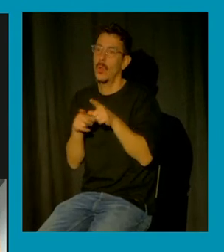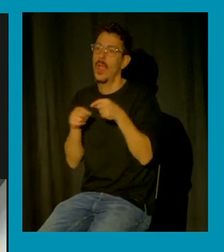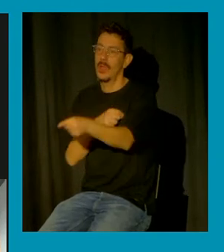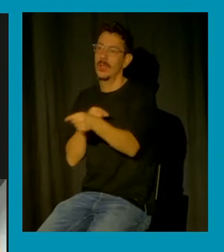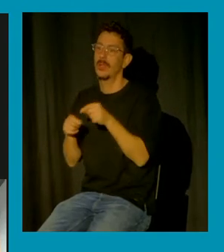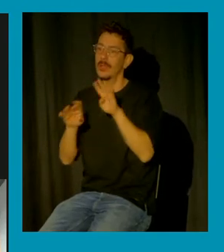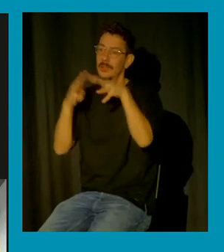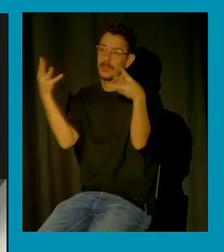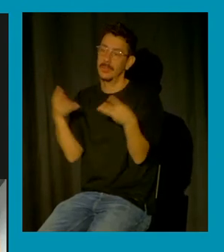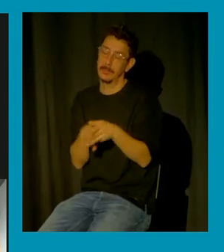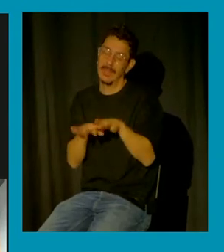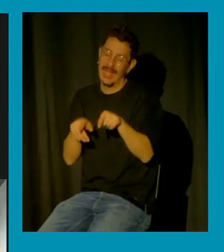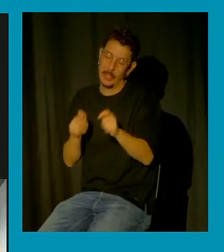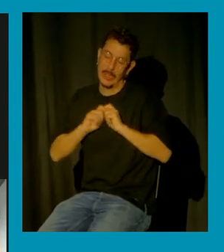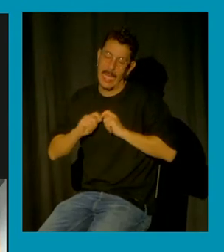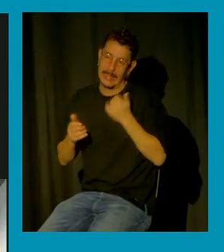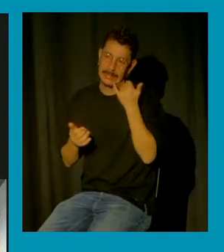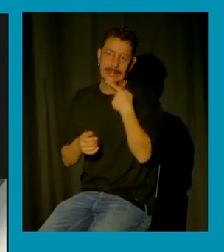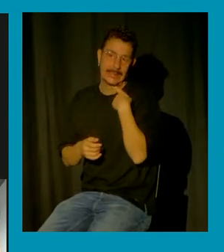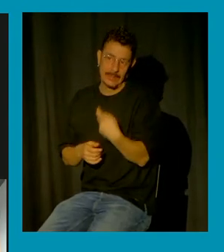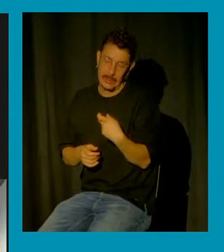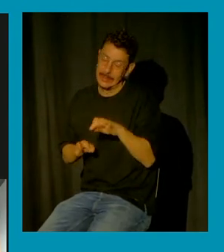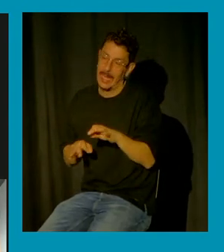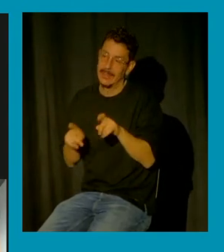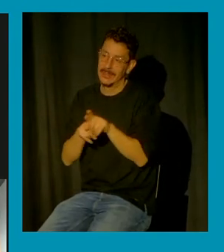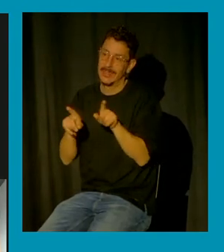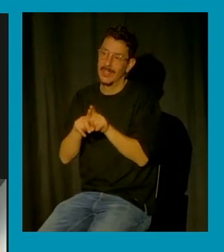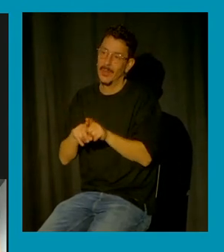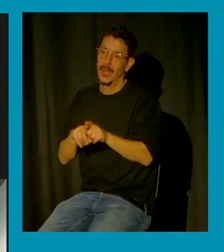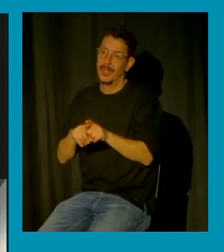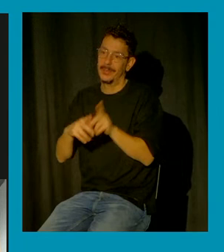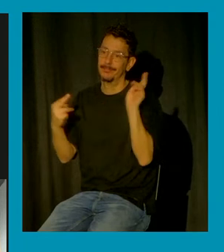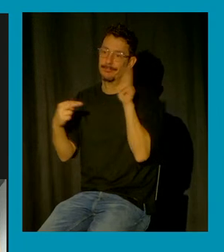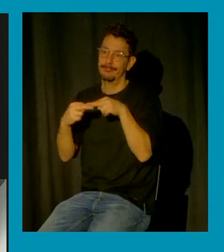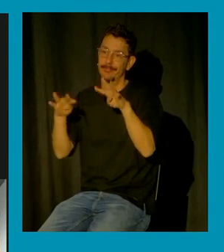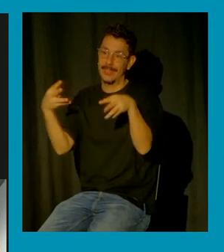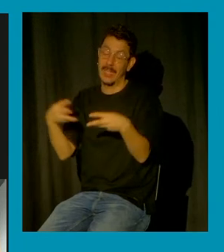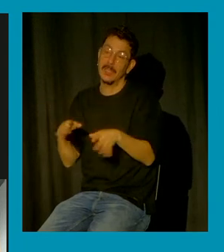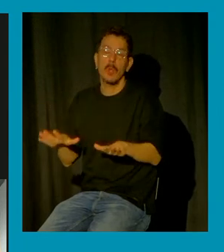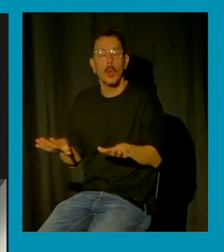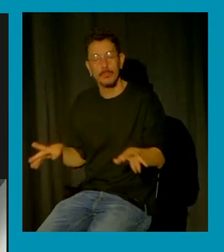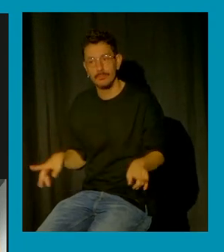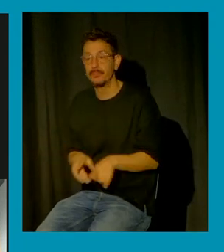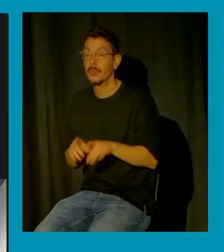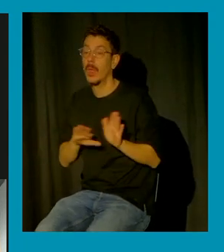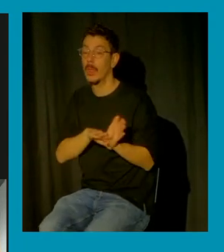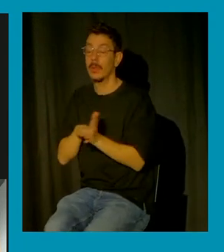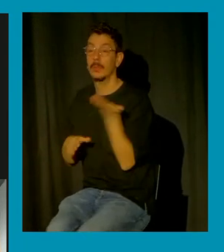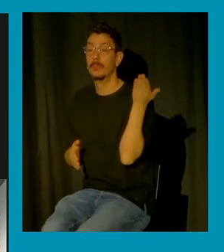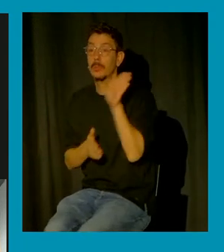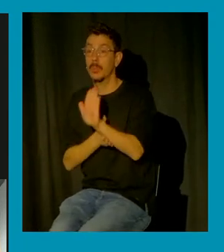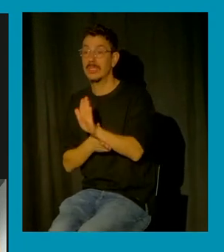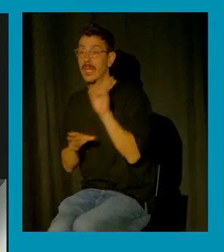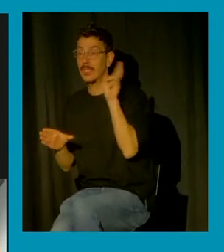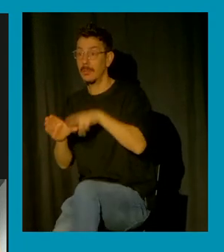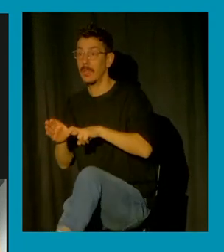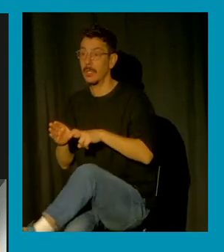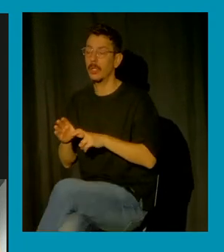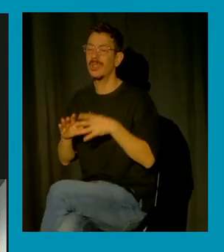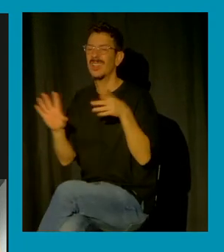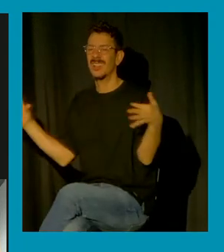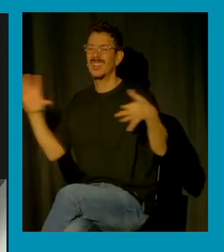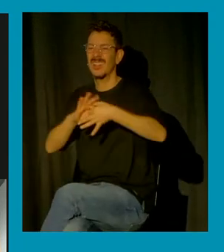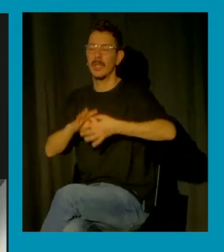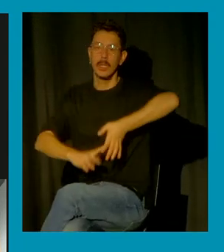pantalla de por medio pero bueno bueno yo creo que como muchas ya conocéis mi trabajo mi propuesta de intervención tiene que ver sobre las narrativas sobre el